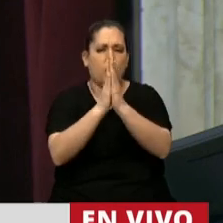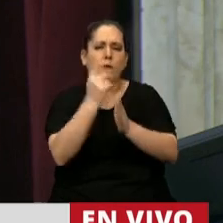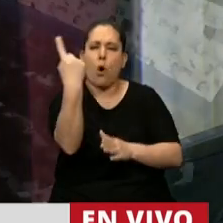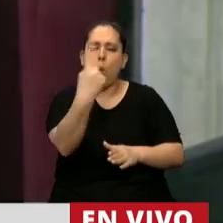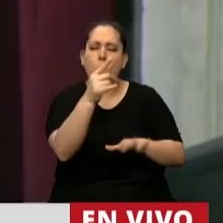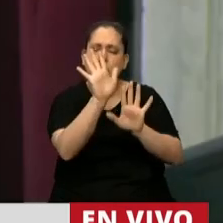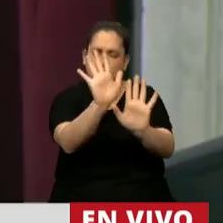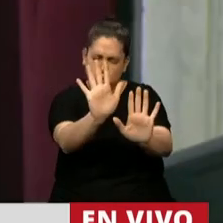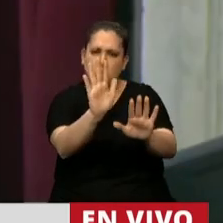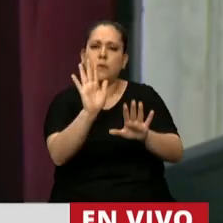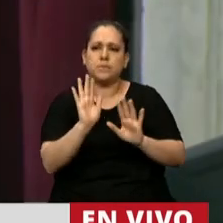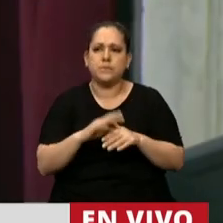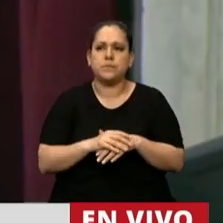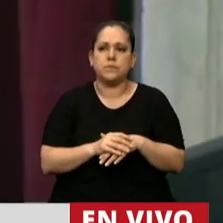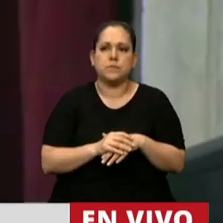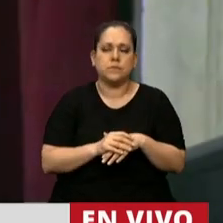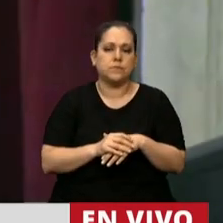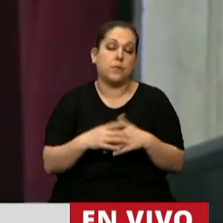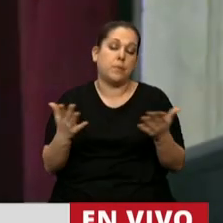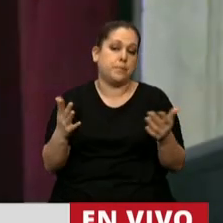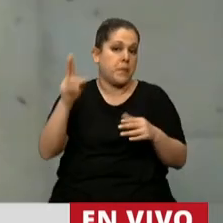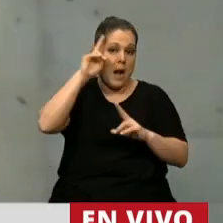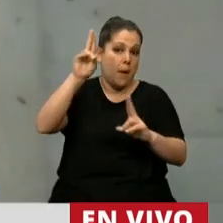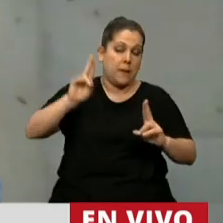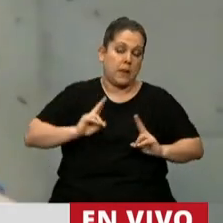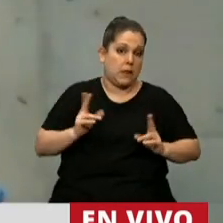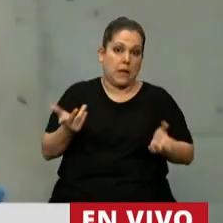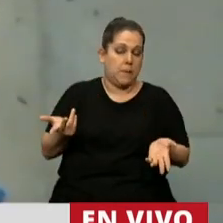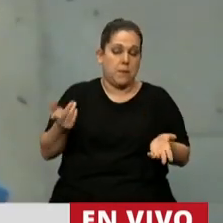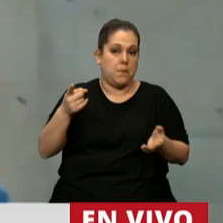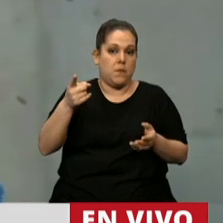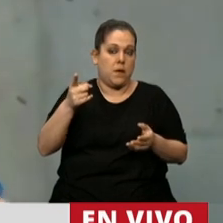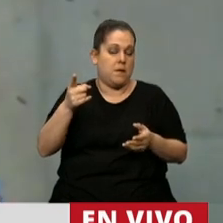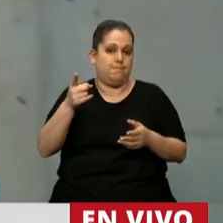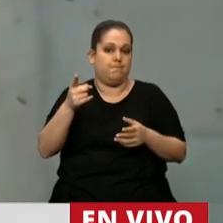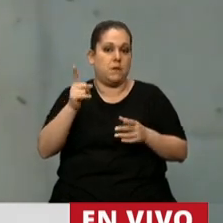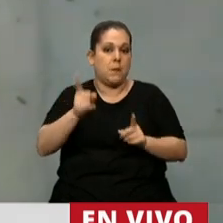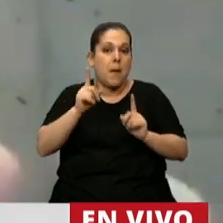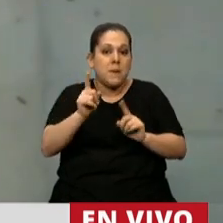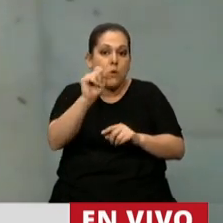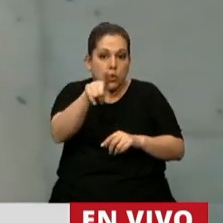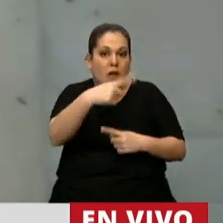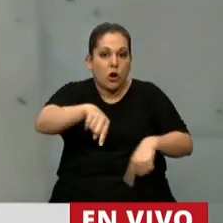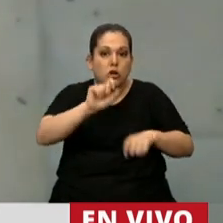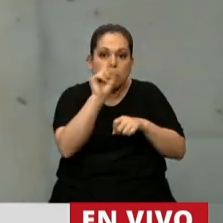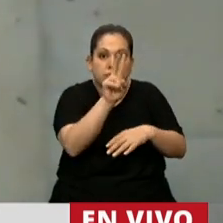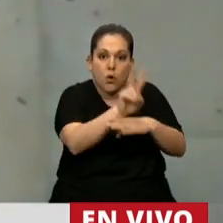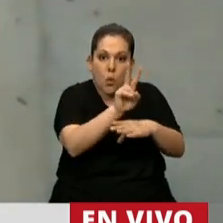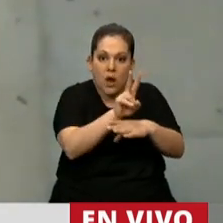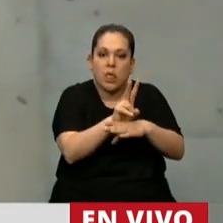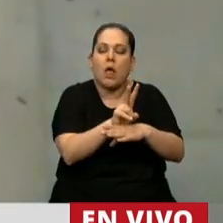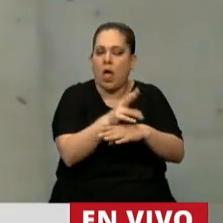Respeten la propiedad privada, como al menos cuidan sus propios bienes. Con eso me